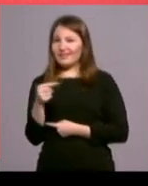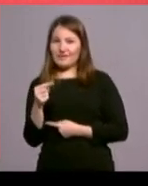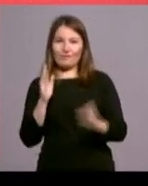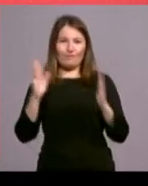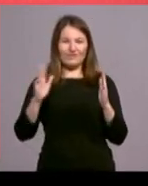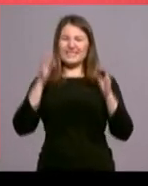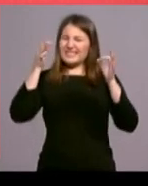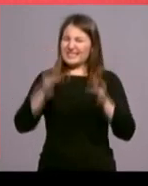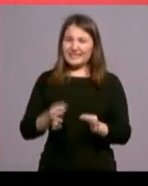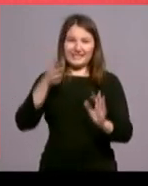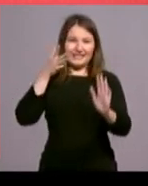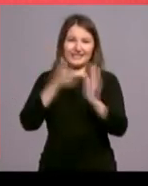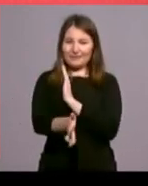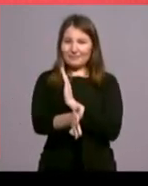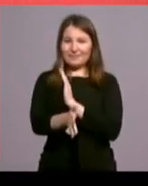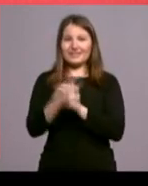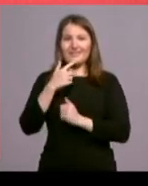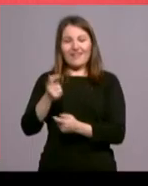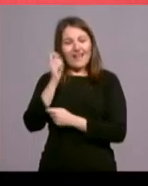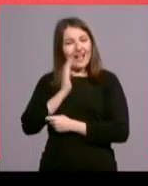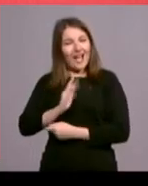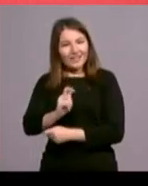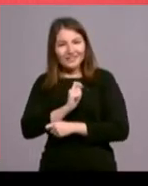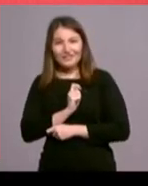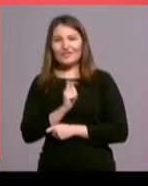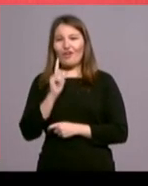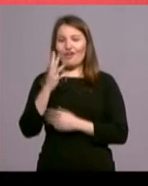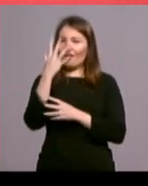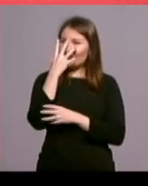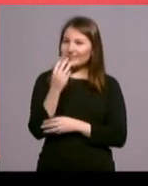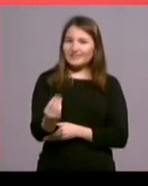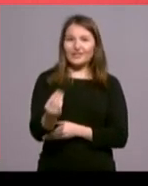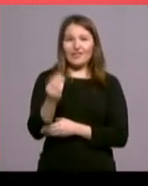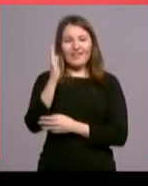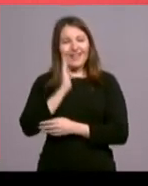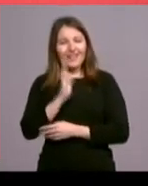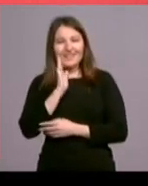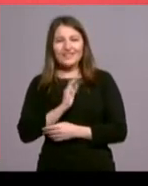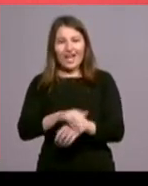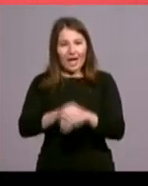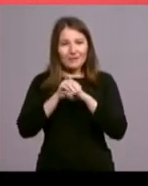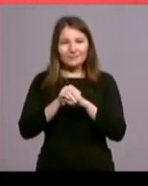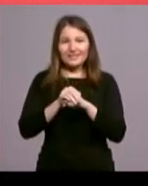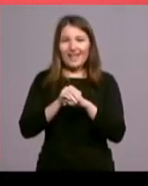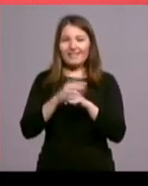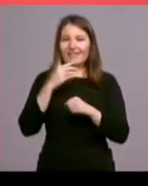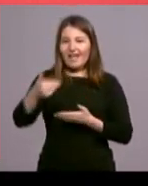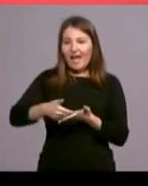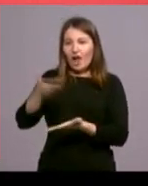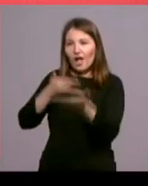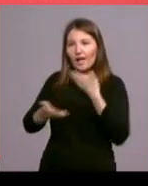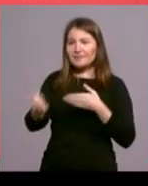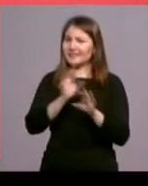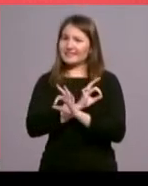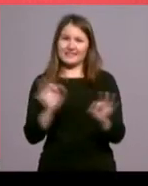Siempre. Siempre. Ofreciéndome su cariño. Ofreciéndome su comprensión. Su ternura. Su amistad. Sin pedirme nada cambió.